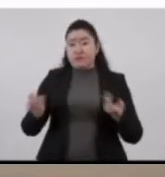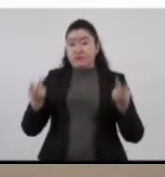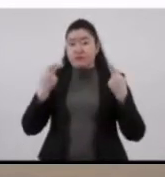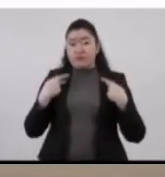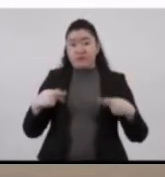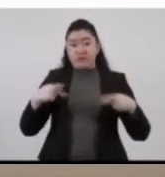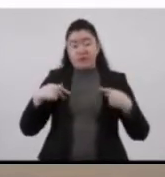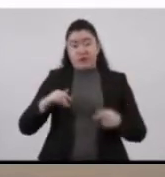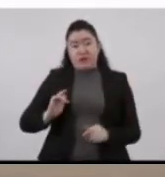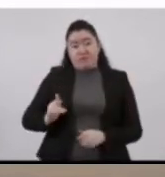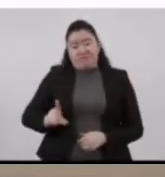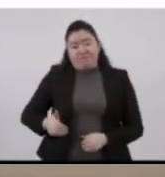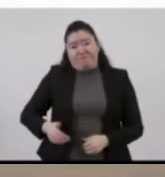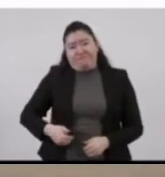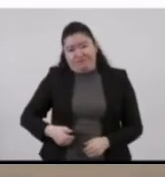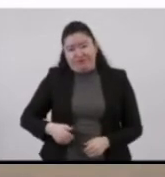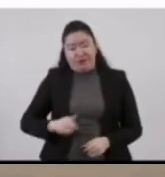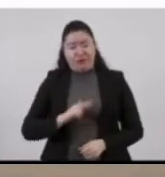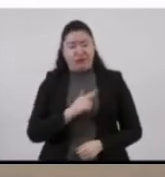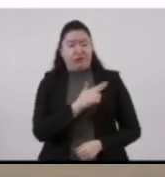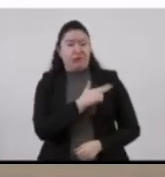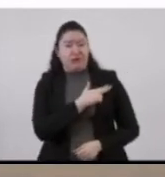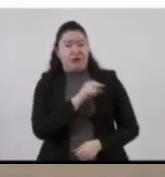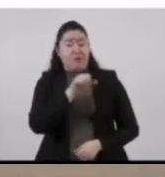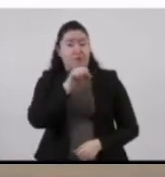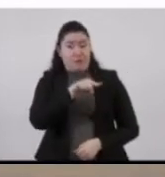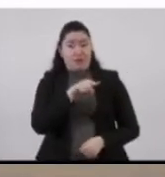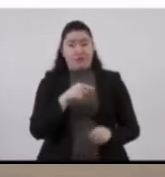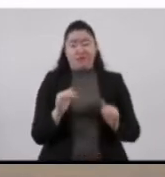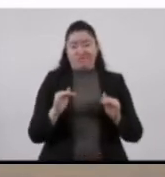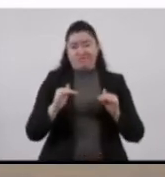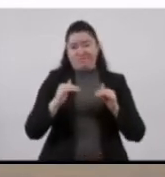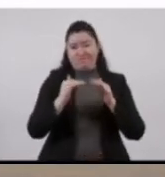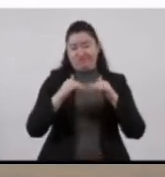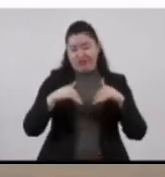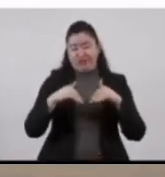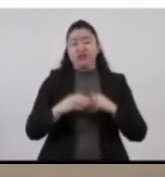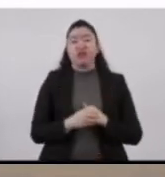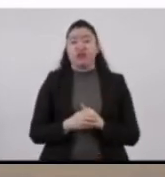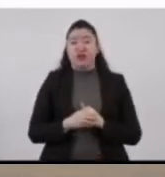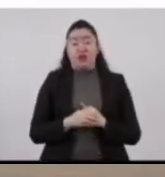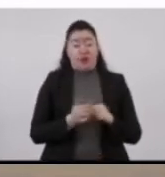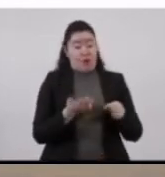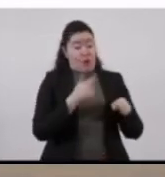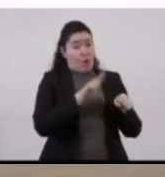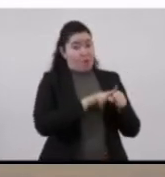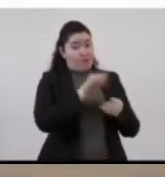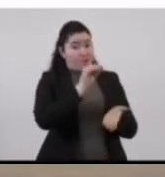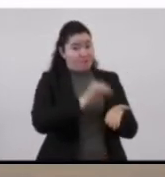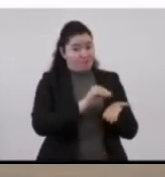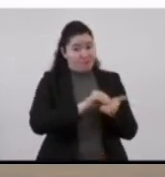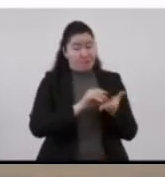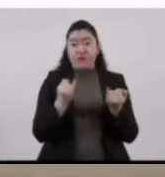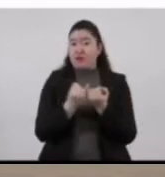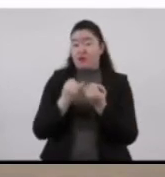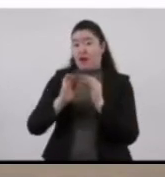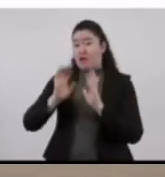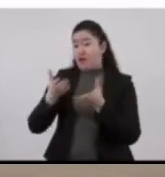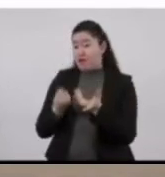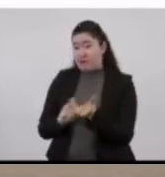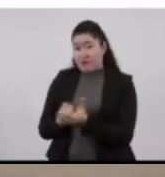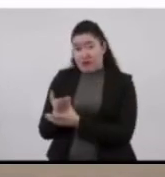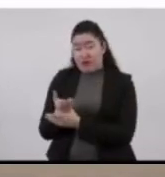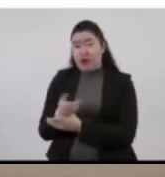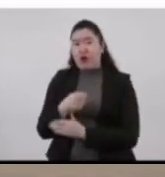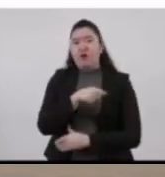lesionadas, derivado de este sensible hecho, tanto que se encuentran en hospitalización como dadas de alta, se